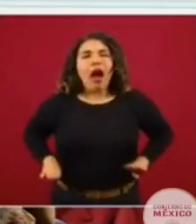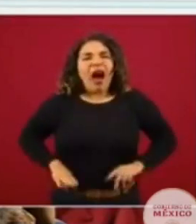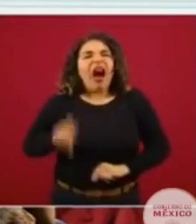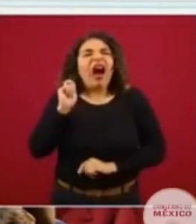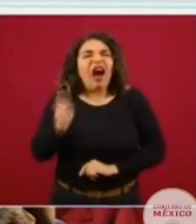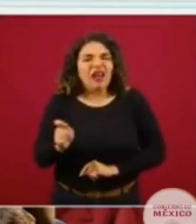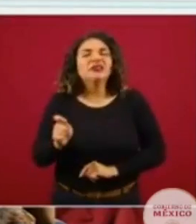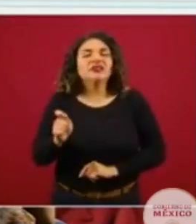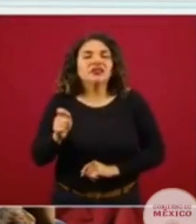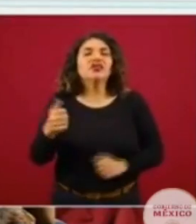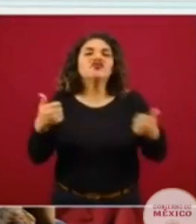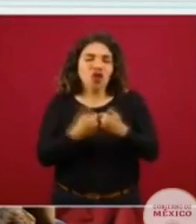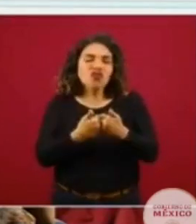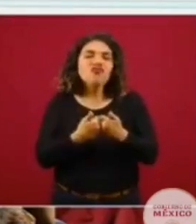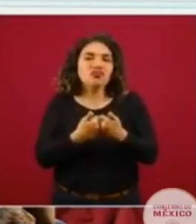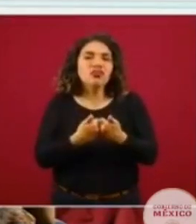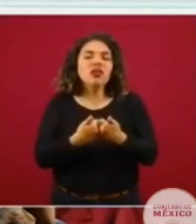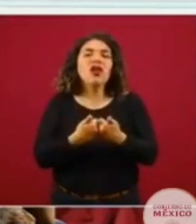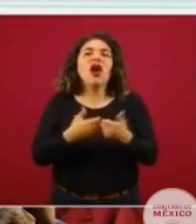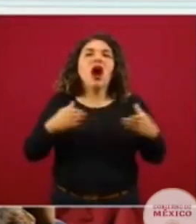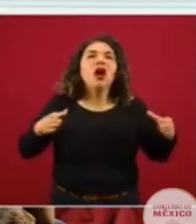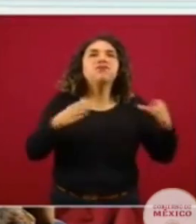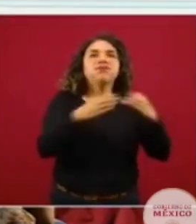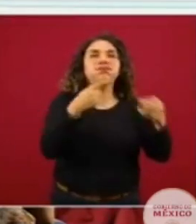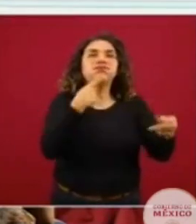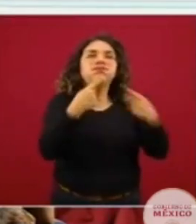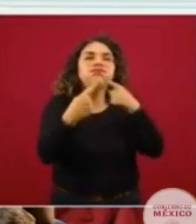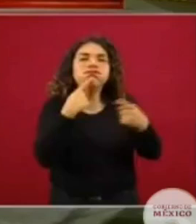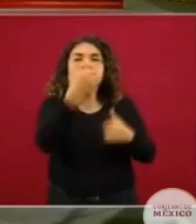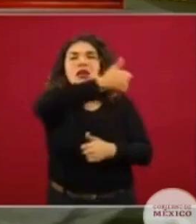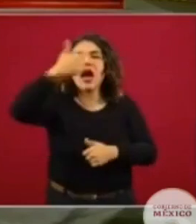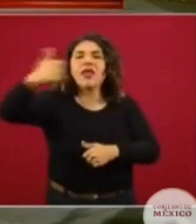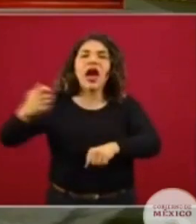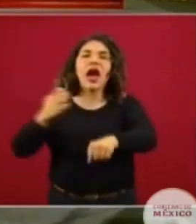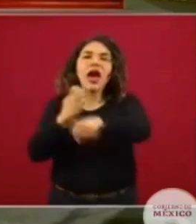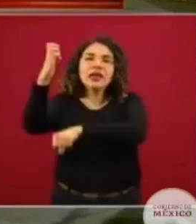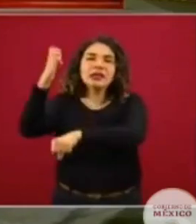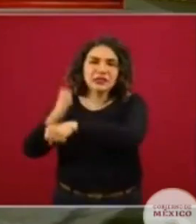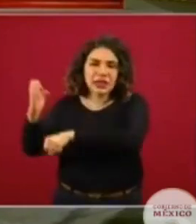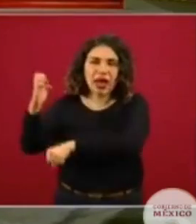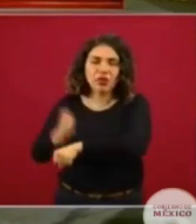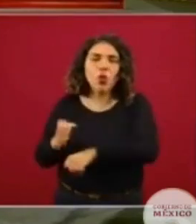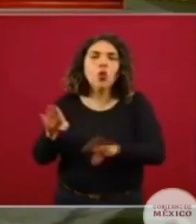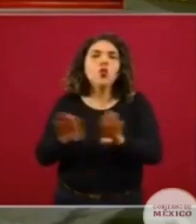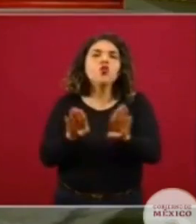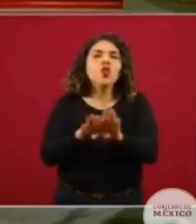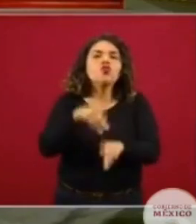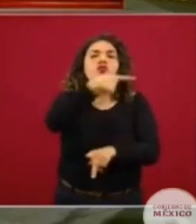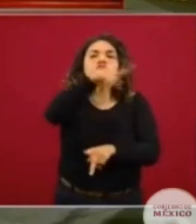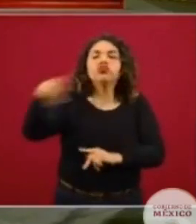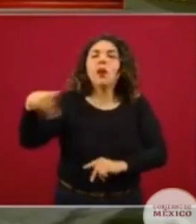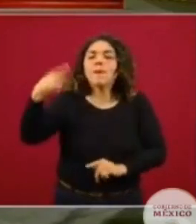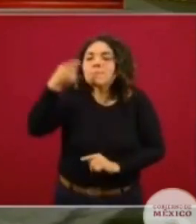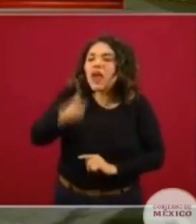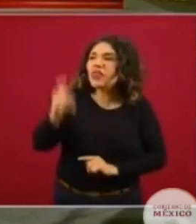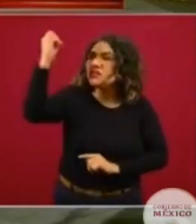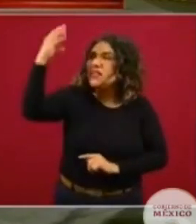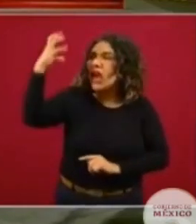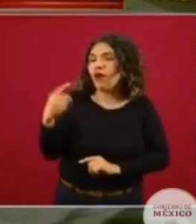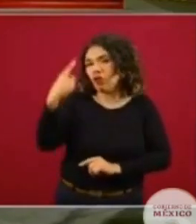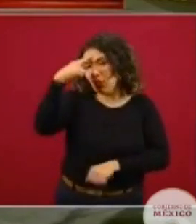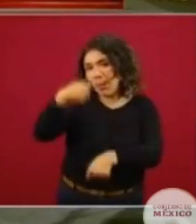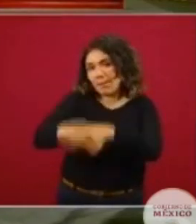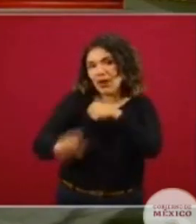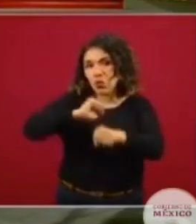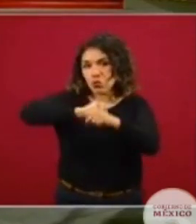lógicamente por las intervenciones regionalizadas a nivel de entidad federativa en función del semáforo de riesgo